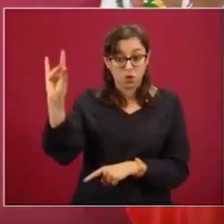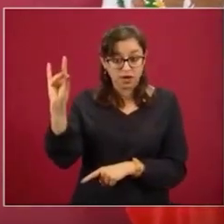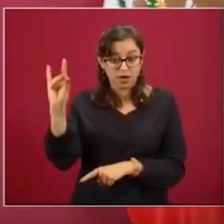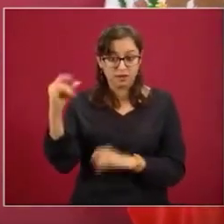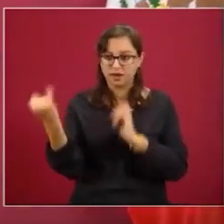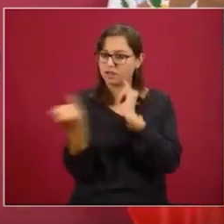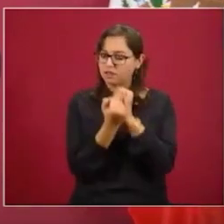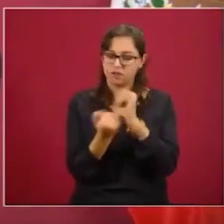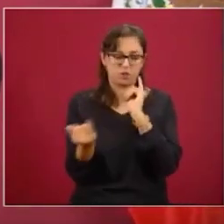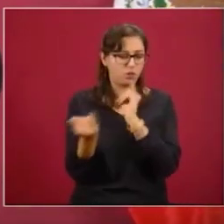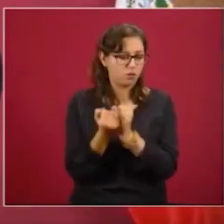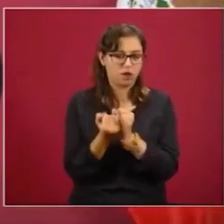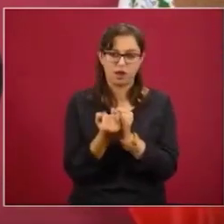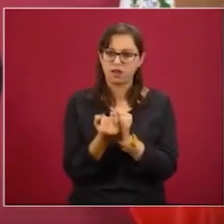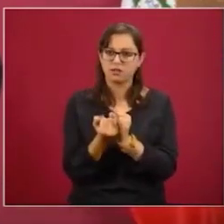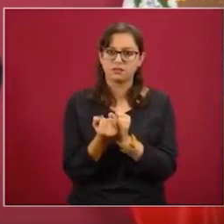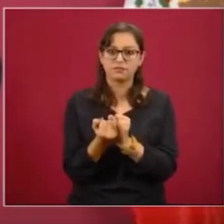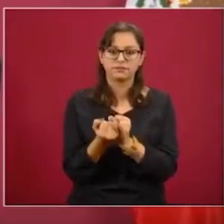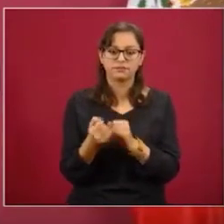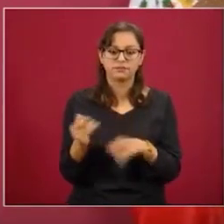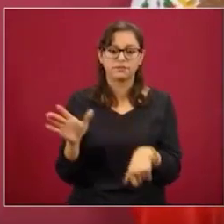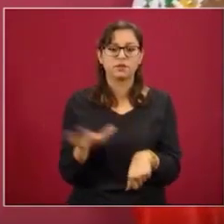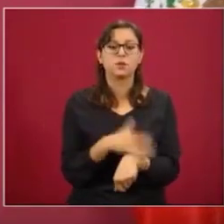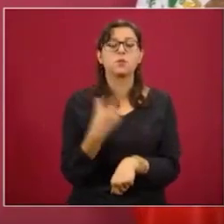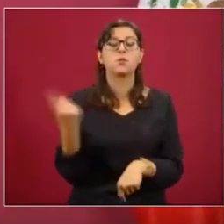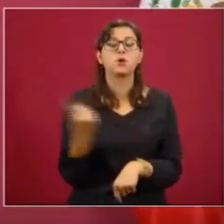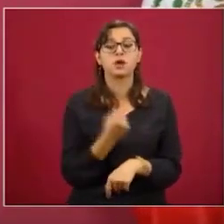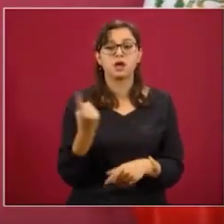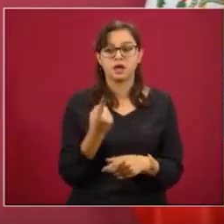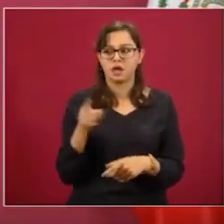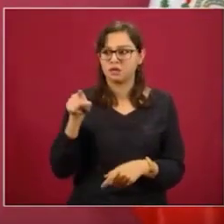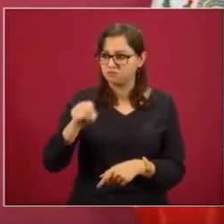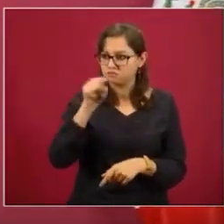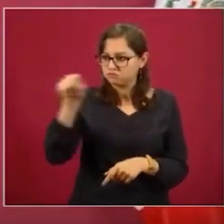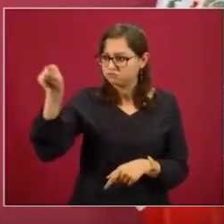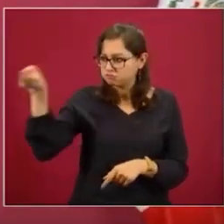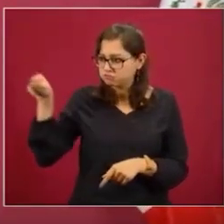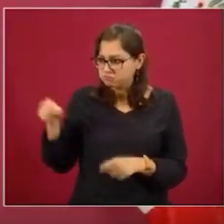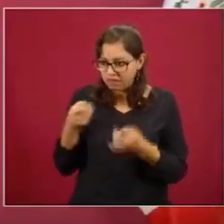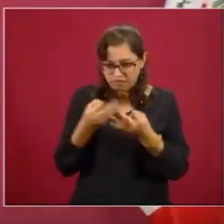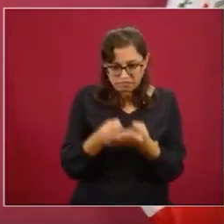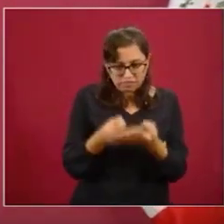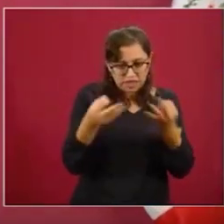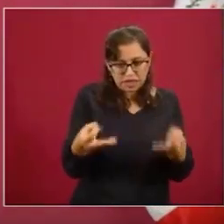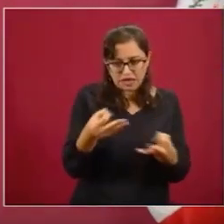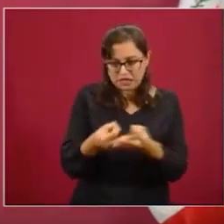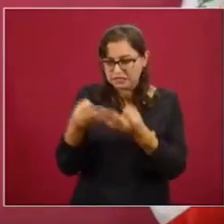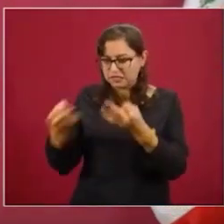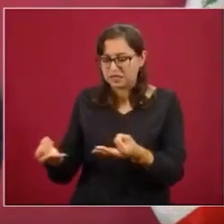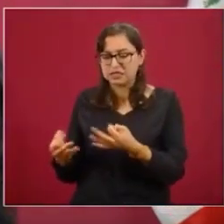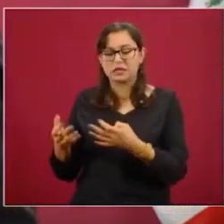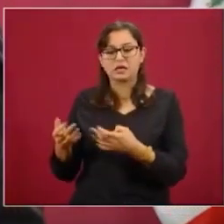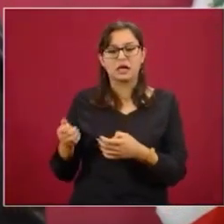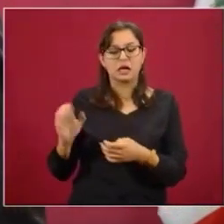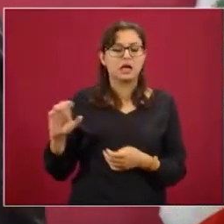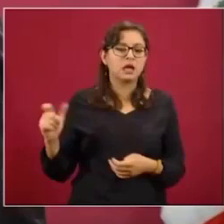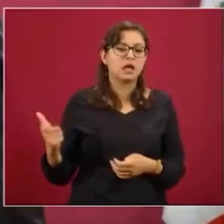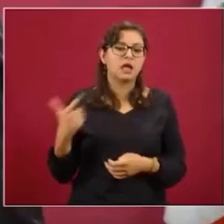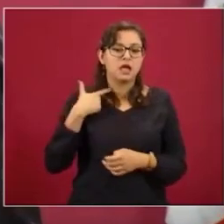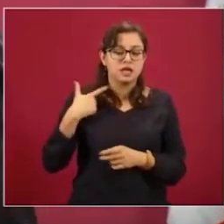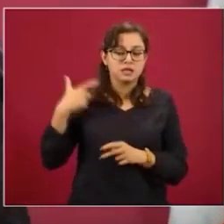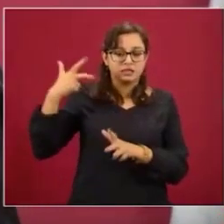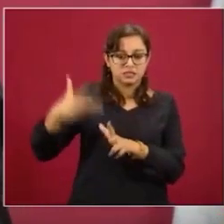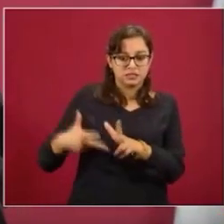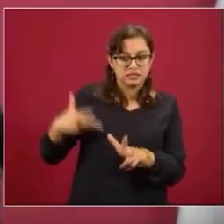estaban los terrenos de los ferrocarriles, que hay